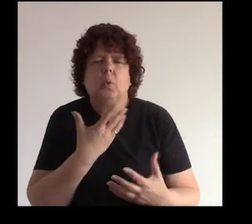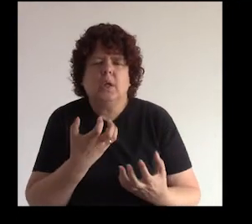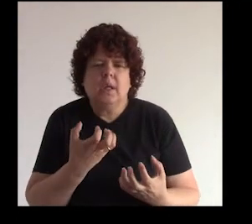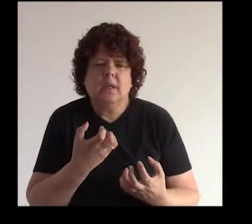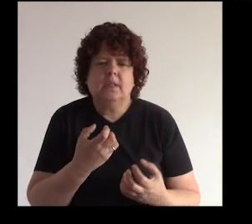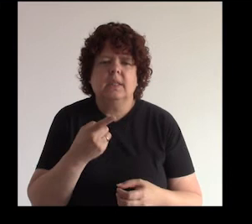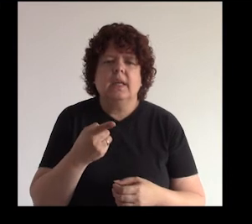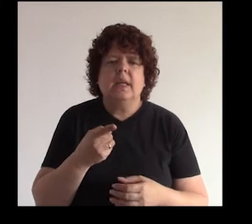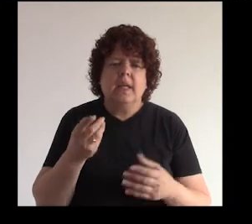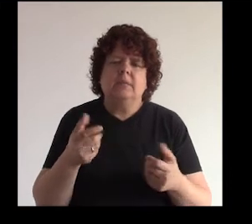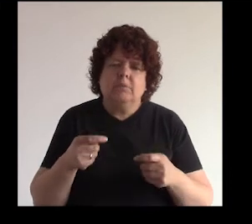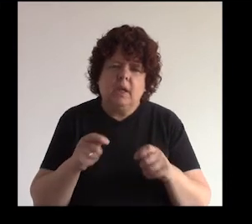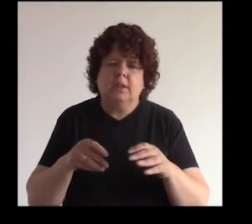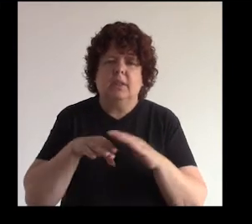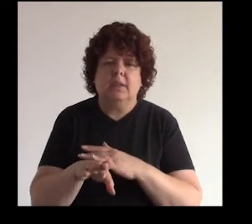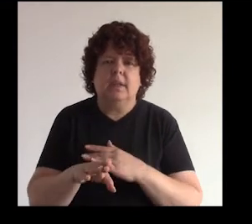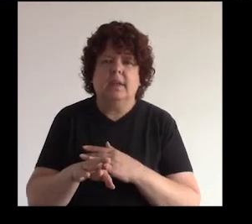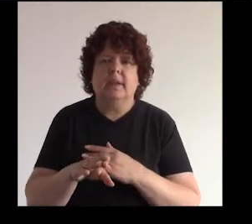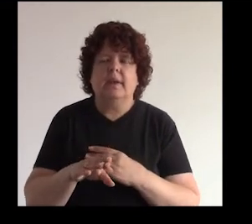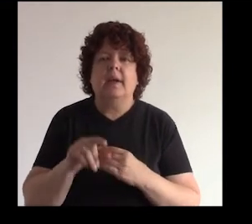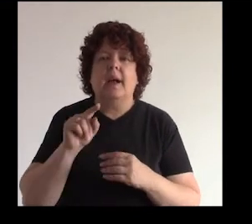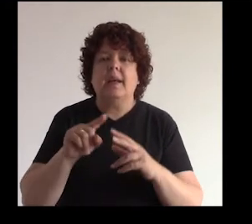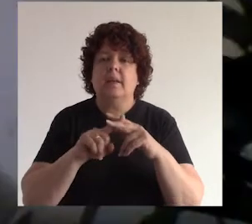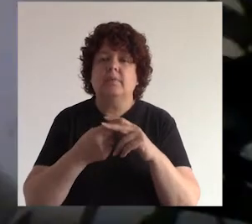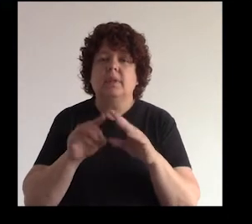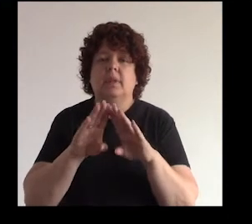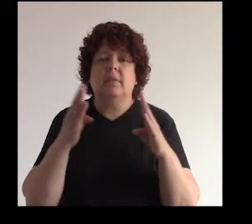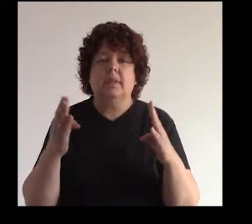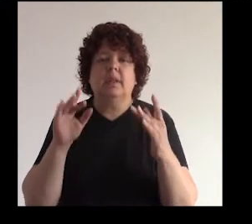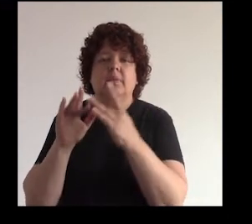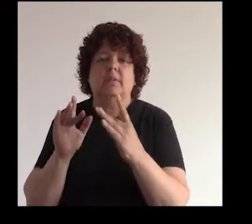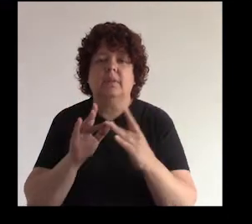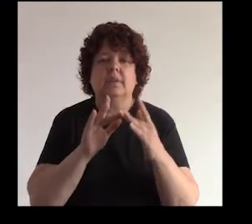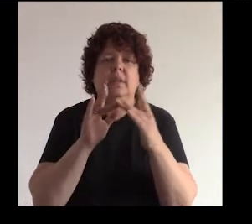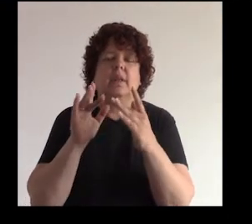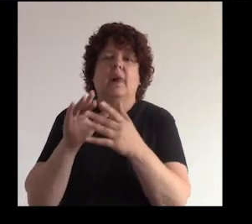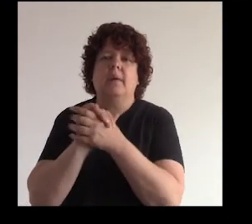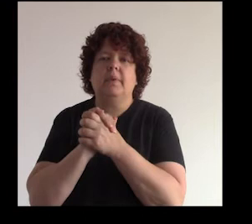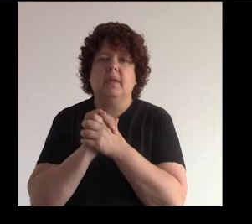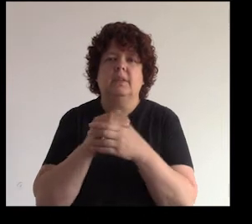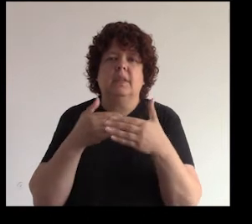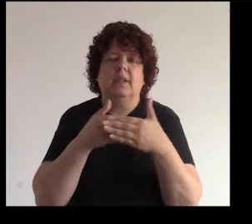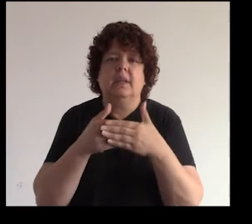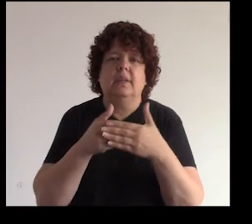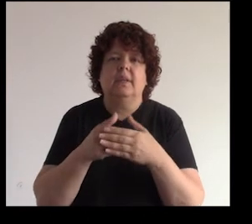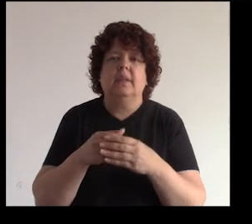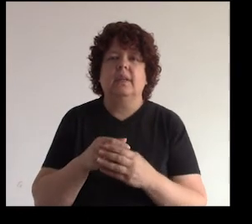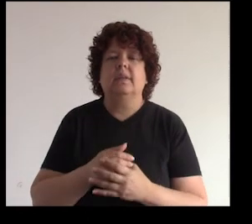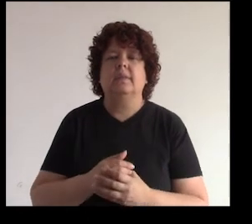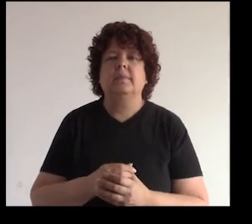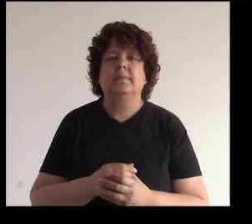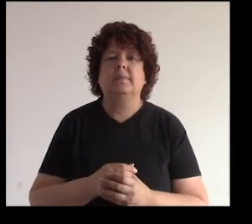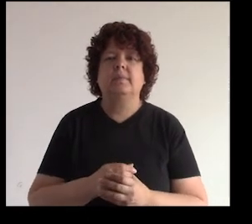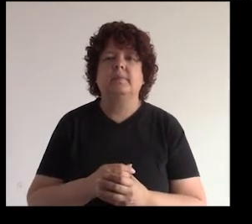cómodo e intenta incursionar por ahí ¿no? abre una cuenta y contacta a tus amigos cercanos y poco a poco va creciendo